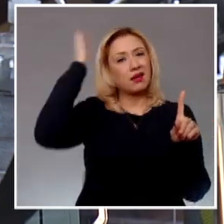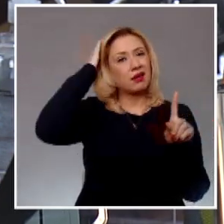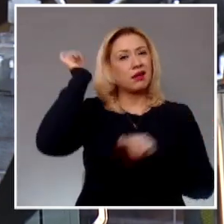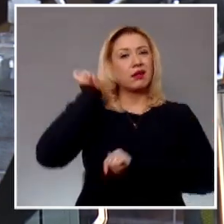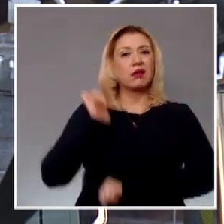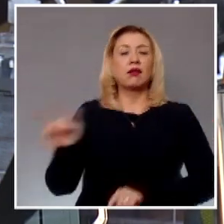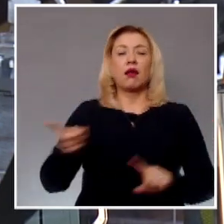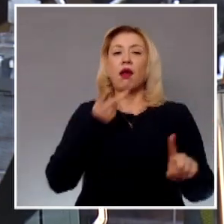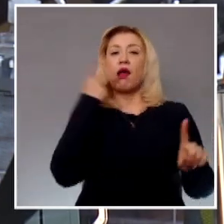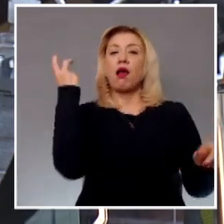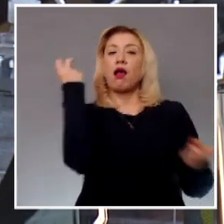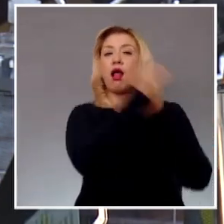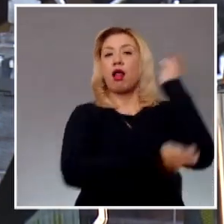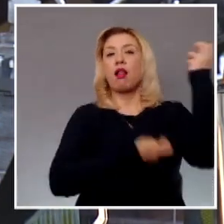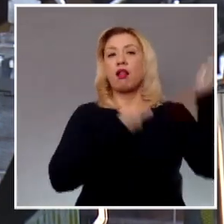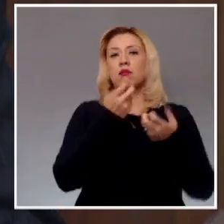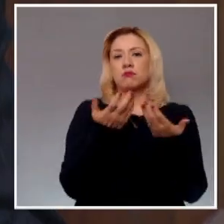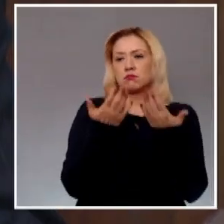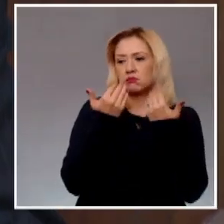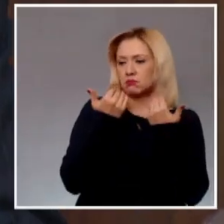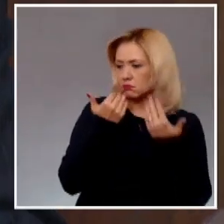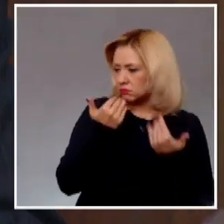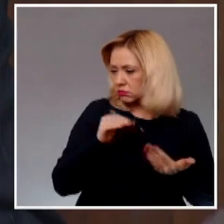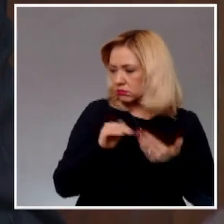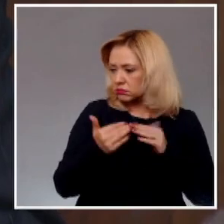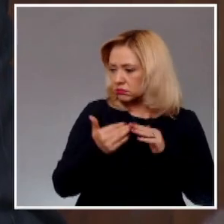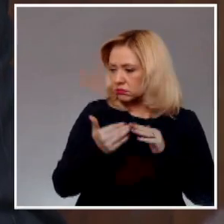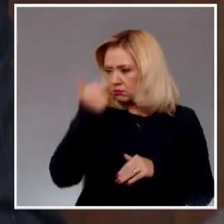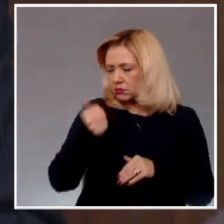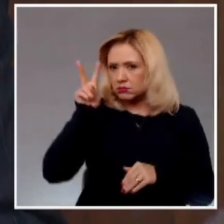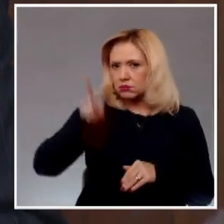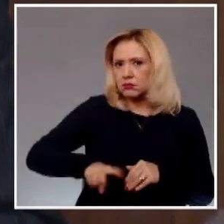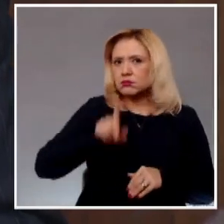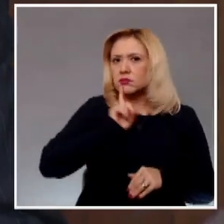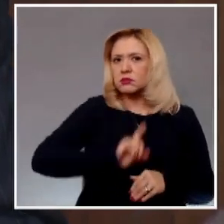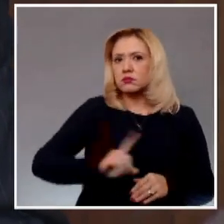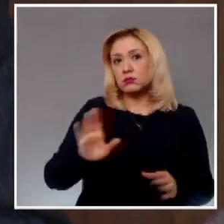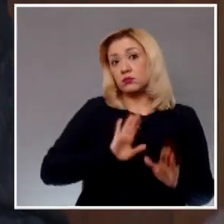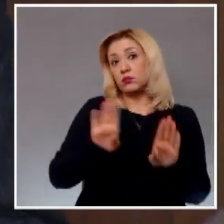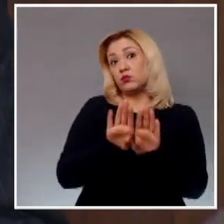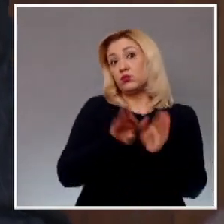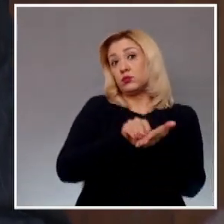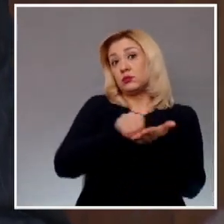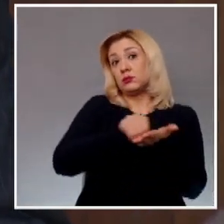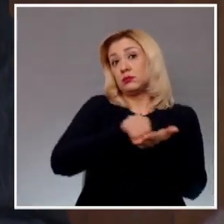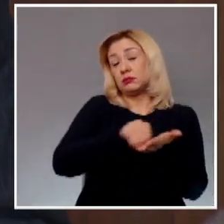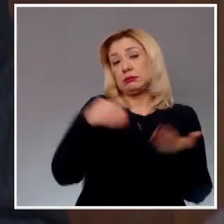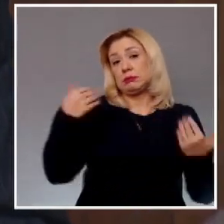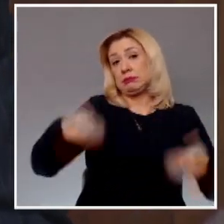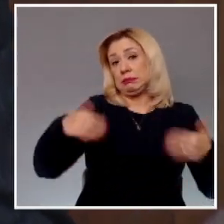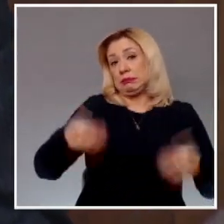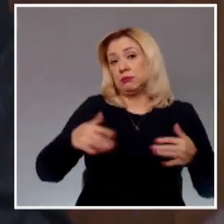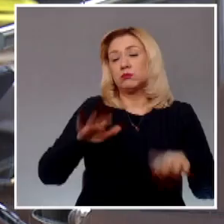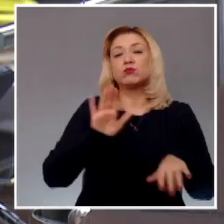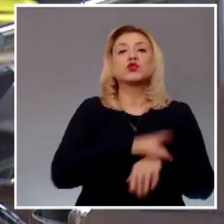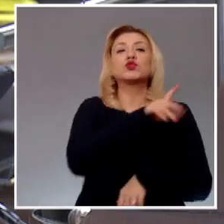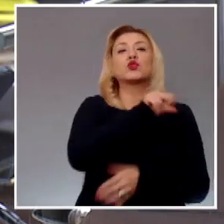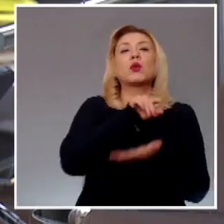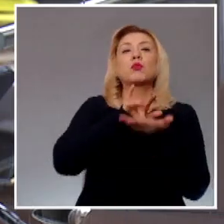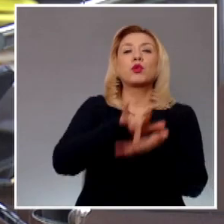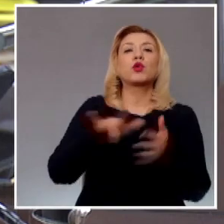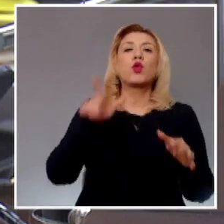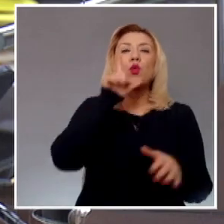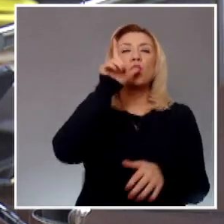señalarlo como traidor a la patria por no respaldar la reforma eléctrica. Asimismo la sala regional especializada deberá